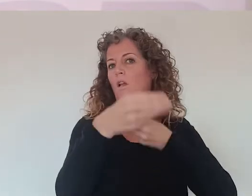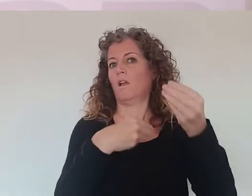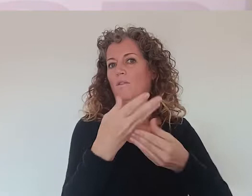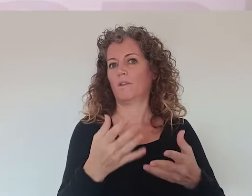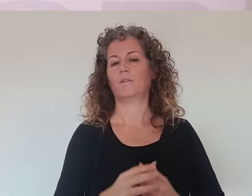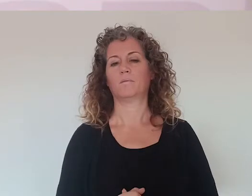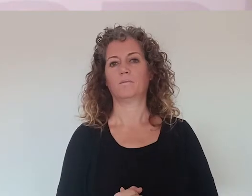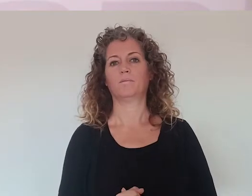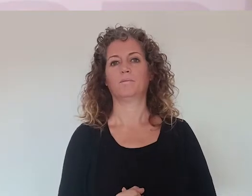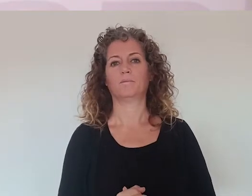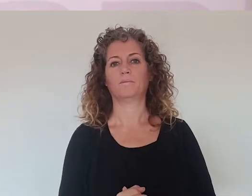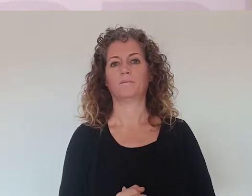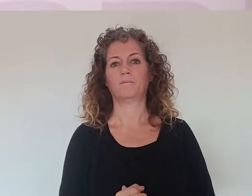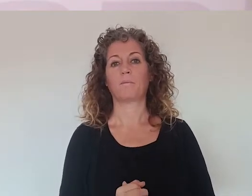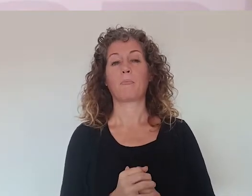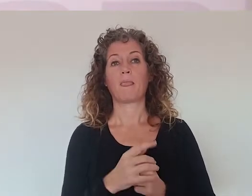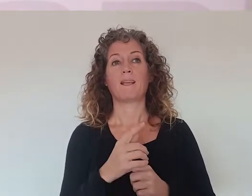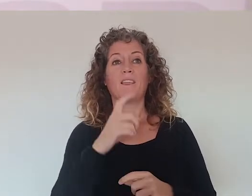mucho más dilatados para hacer muchas más cosas.